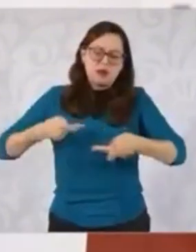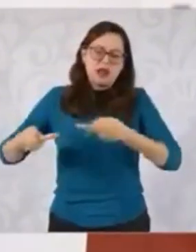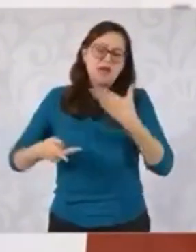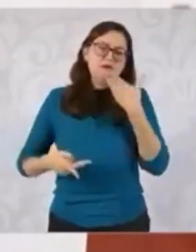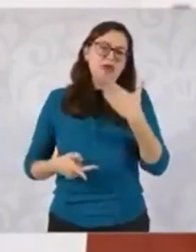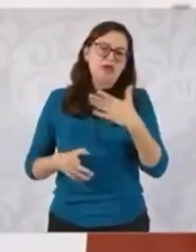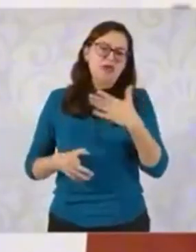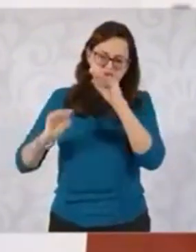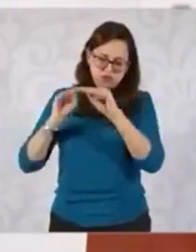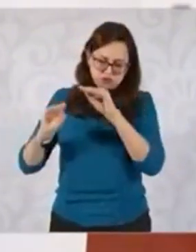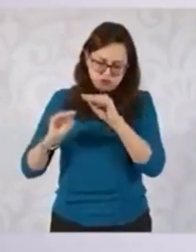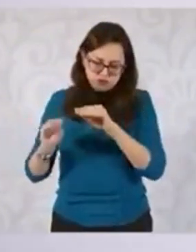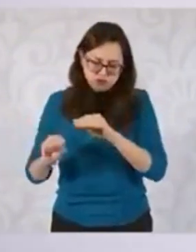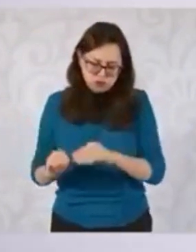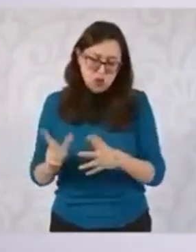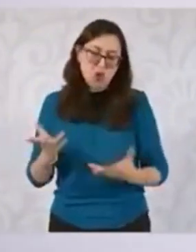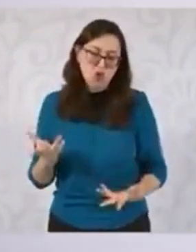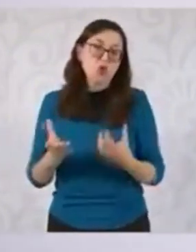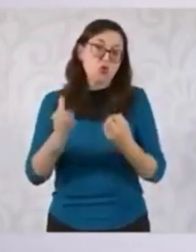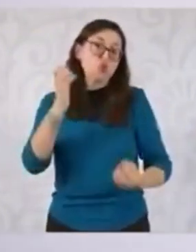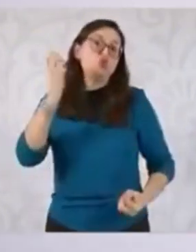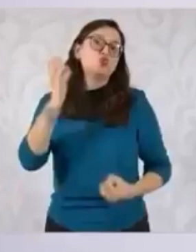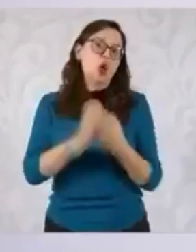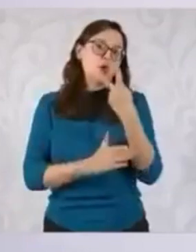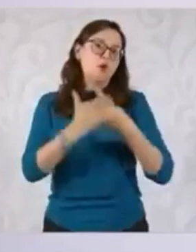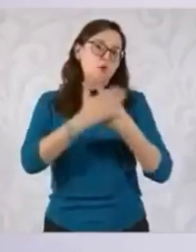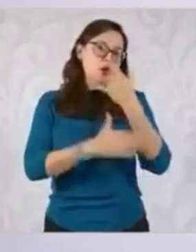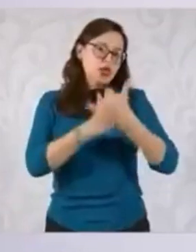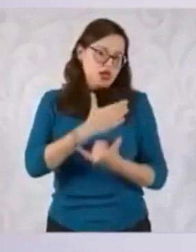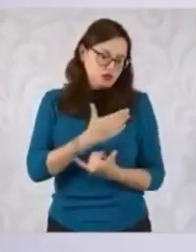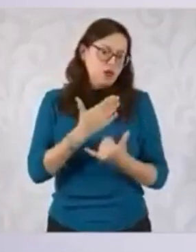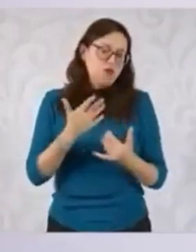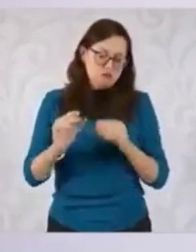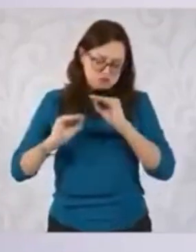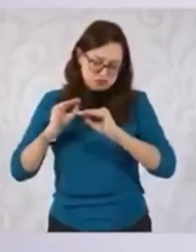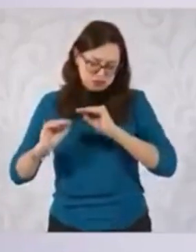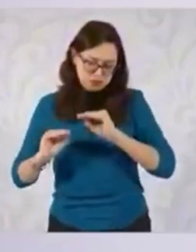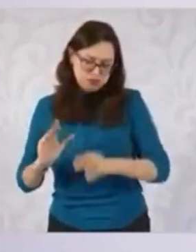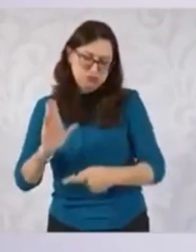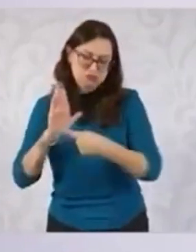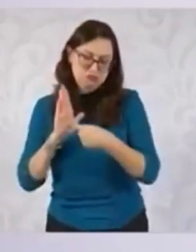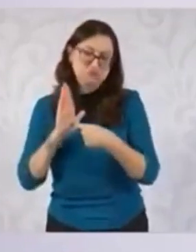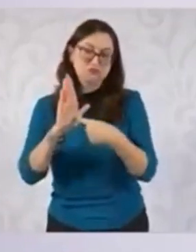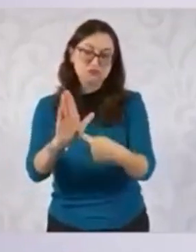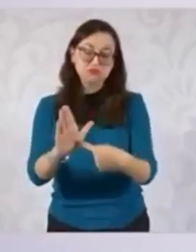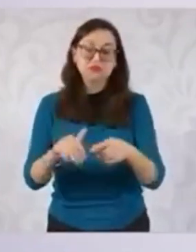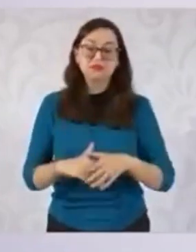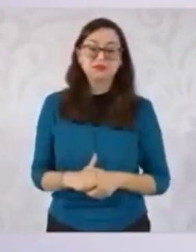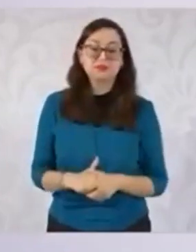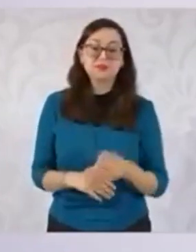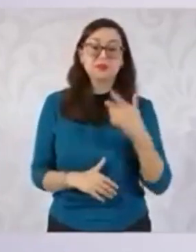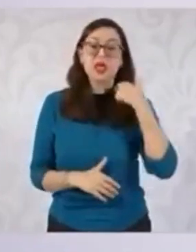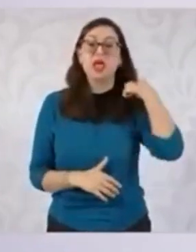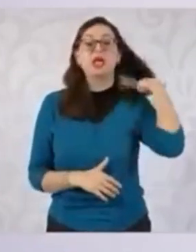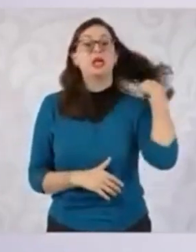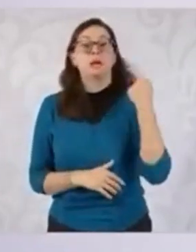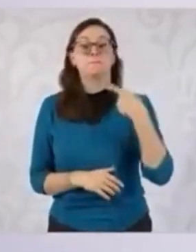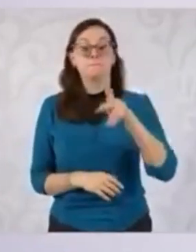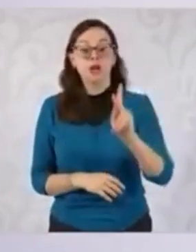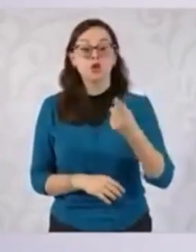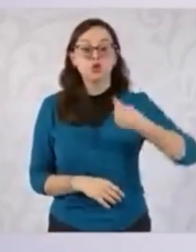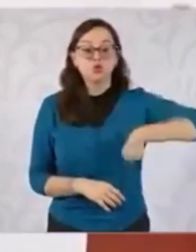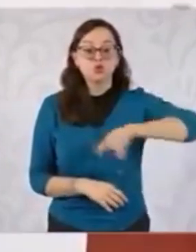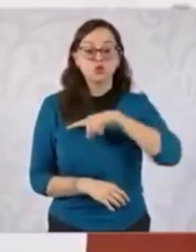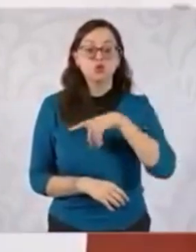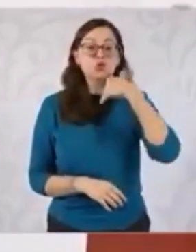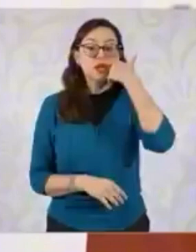la estrategia que presentamos, pero lo que nosotros queremos es fortalecer el sistema